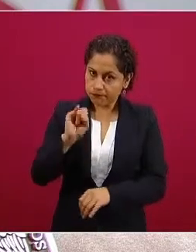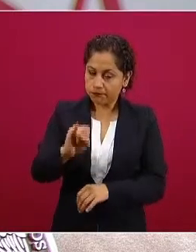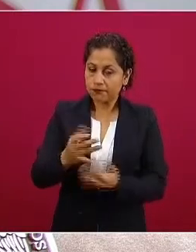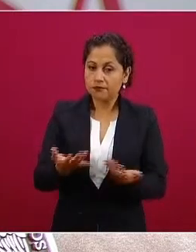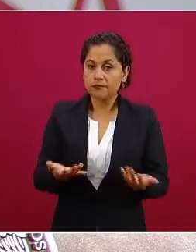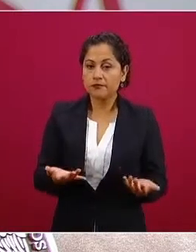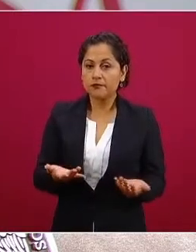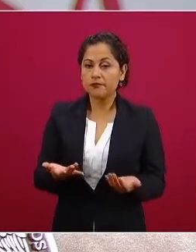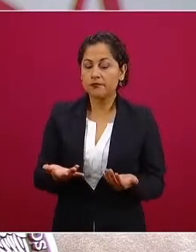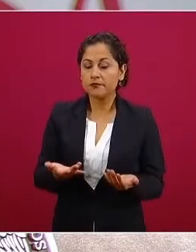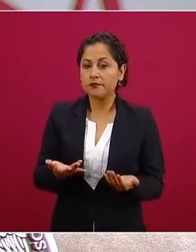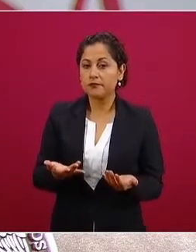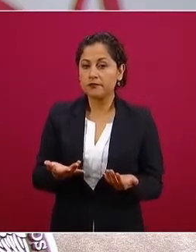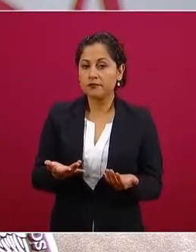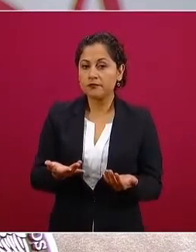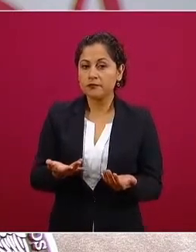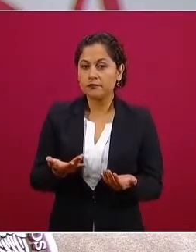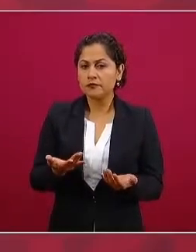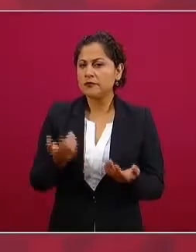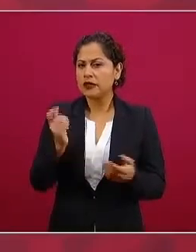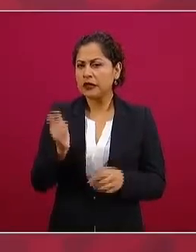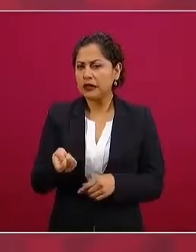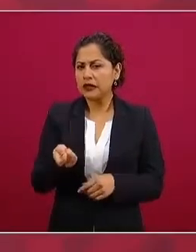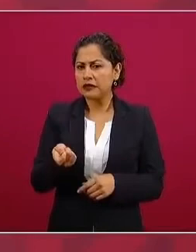no se agreda